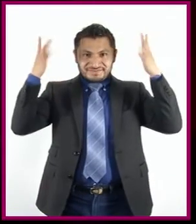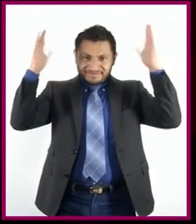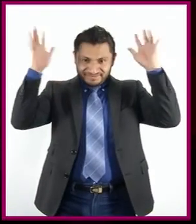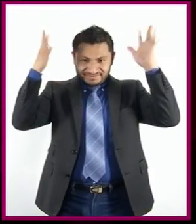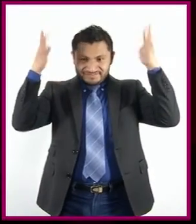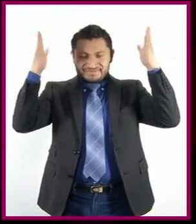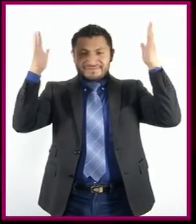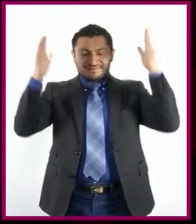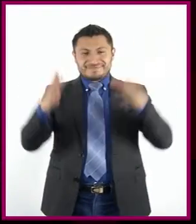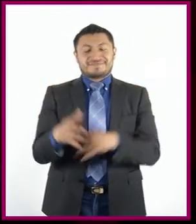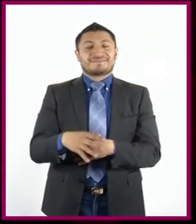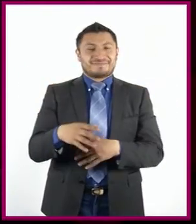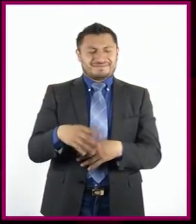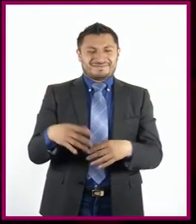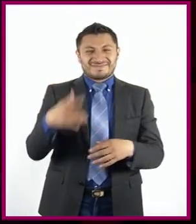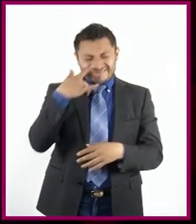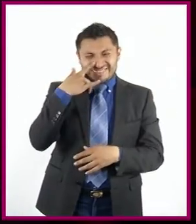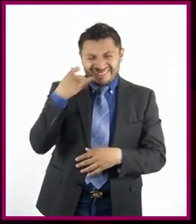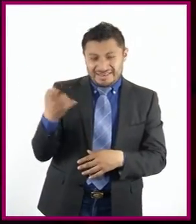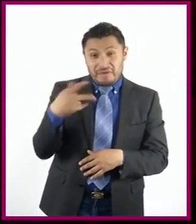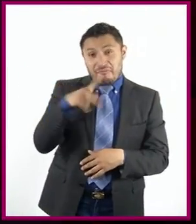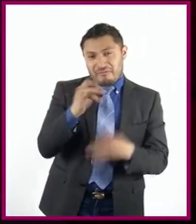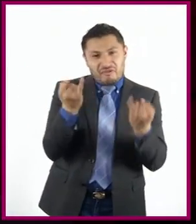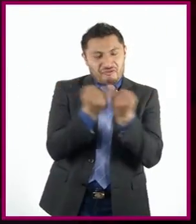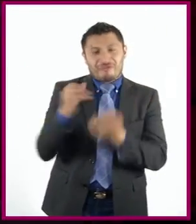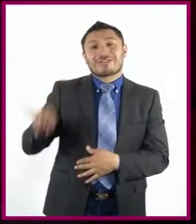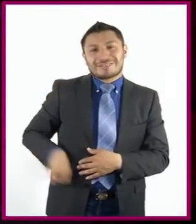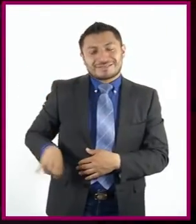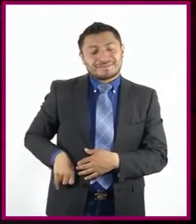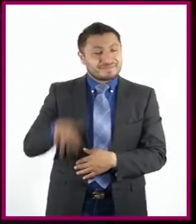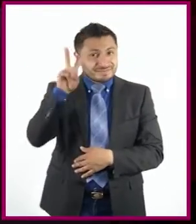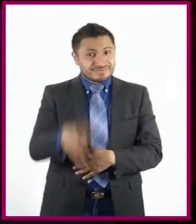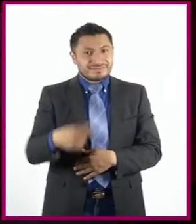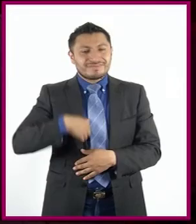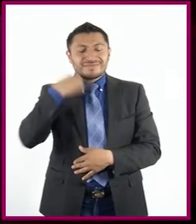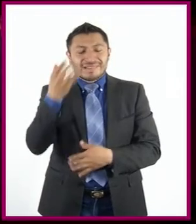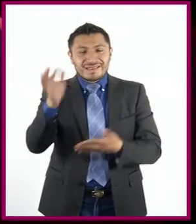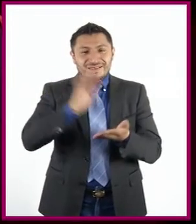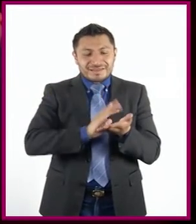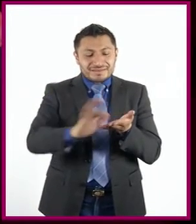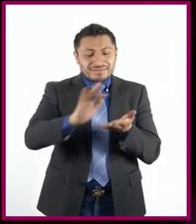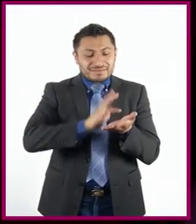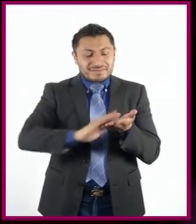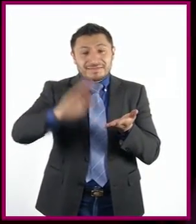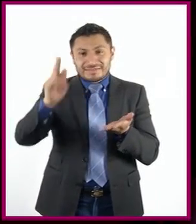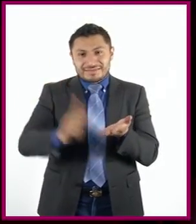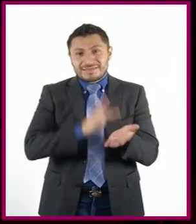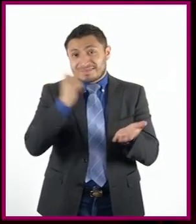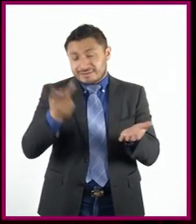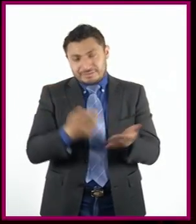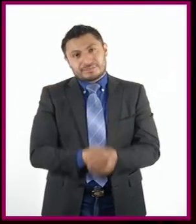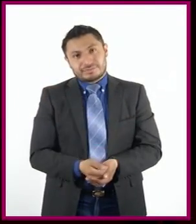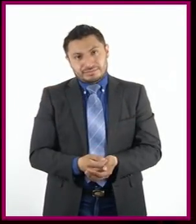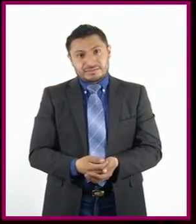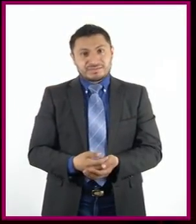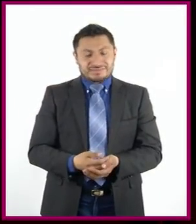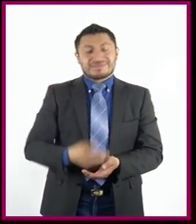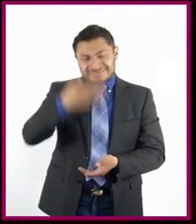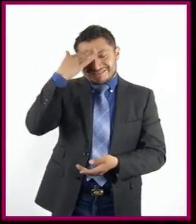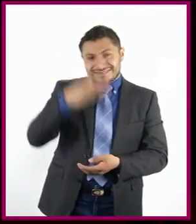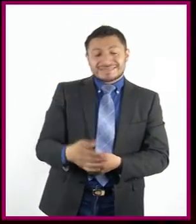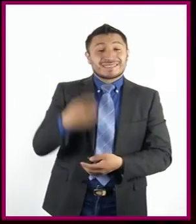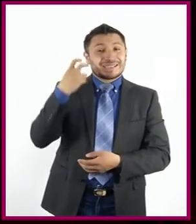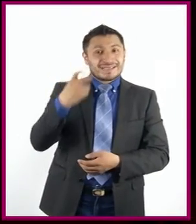¡Ay, qué texto tan raro y tan interesante, profesora! Hasta tengo ganas de leerlo otra vez. No lo dudo. Este